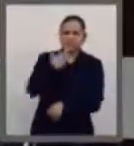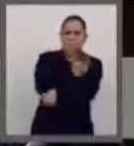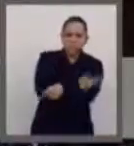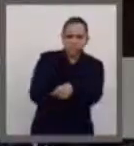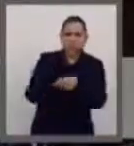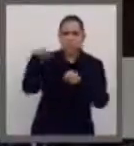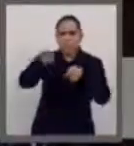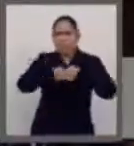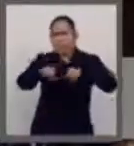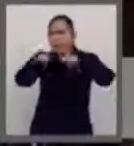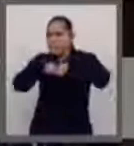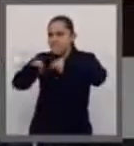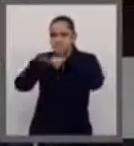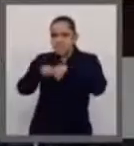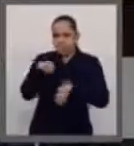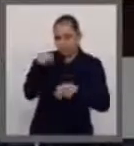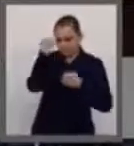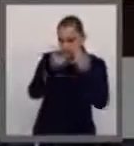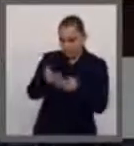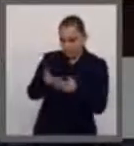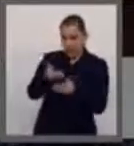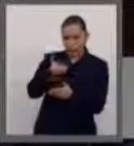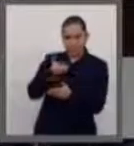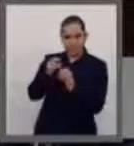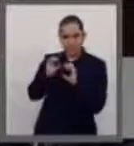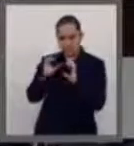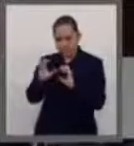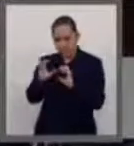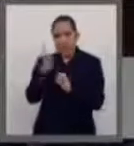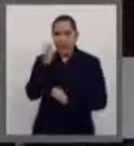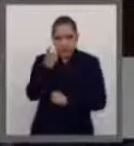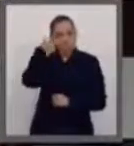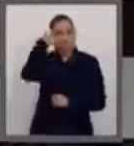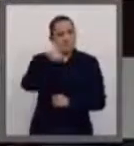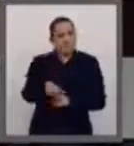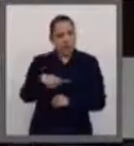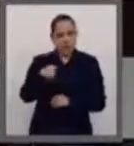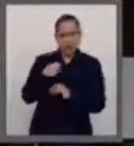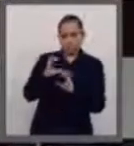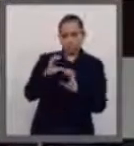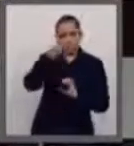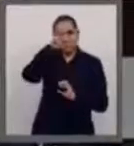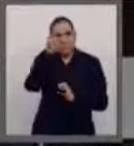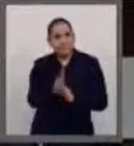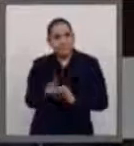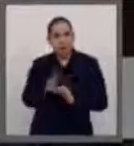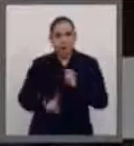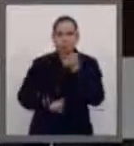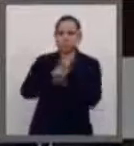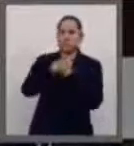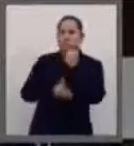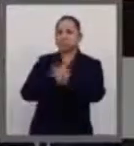precoz con vista a mejorar el pronóstico y la prevención de esos casos.